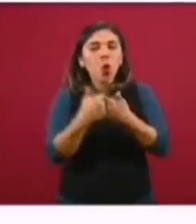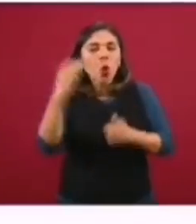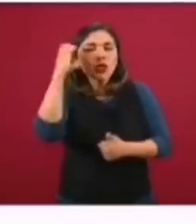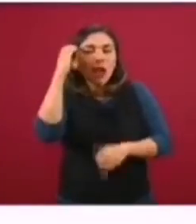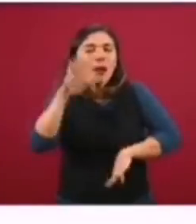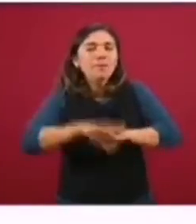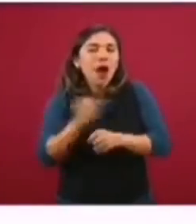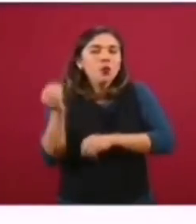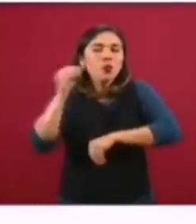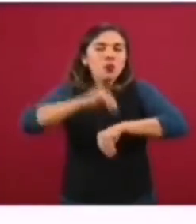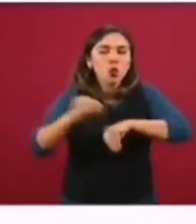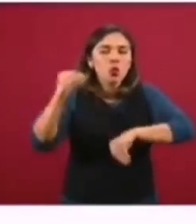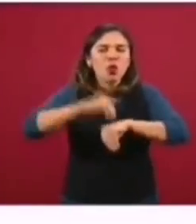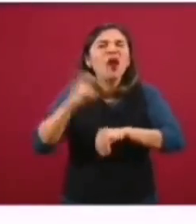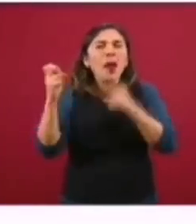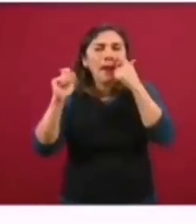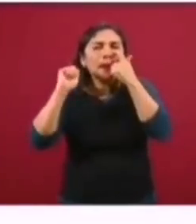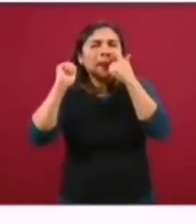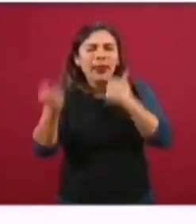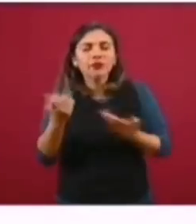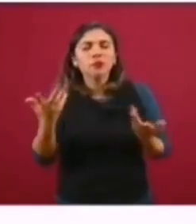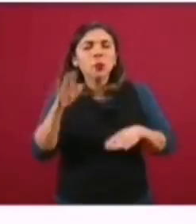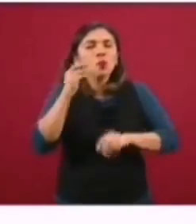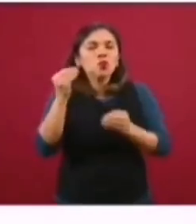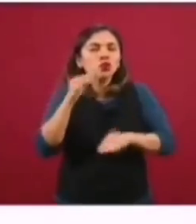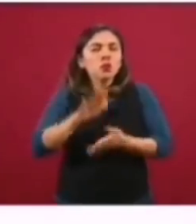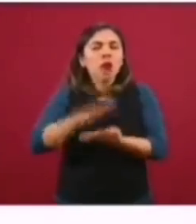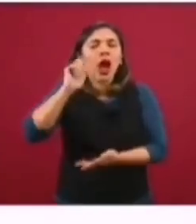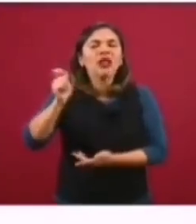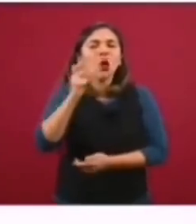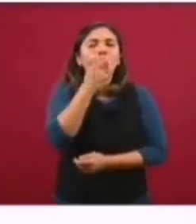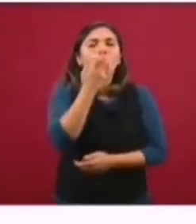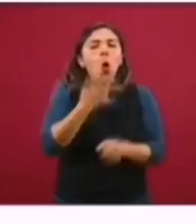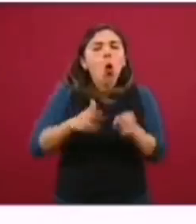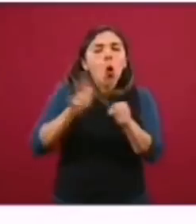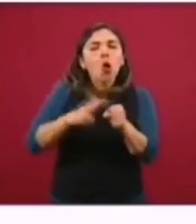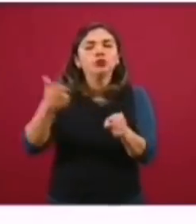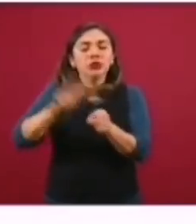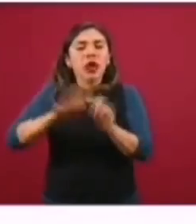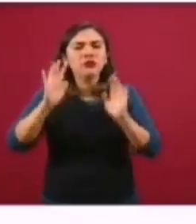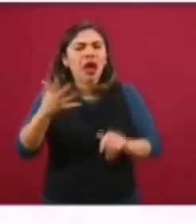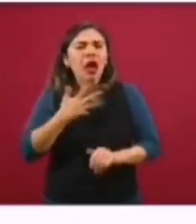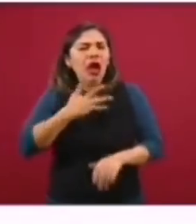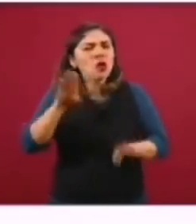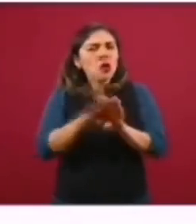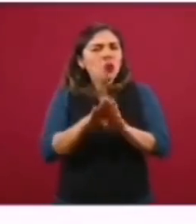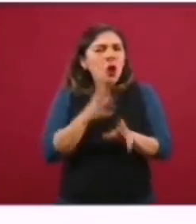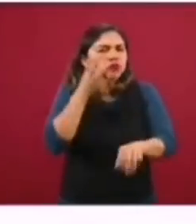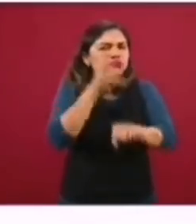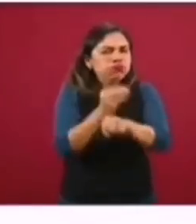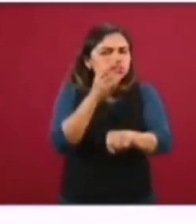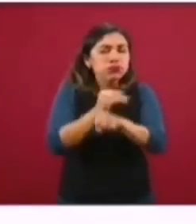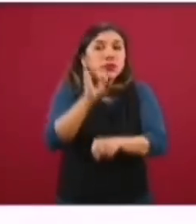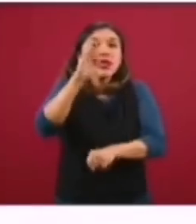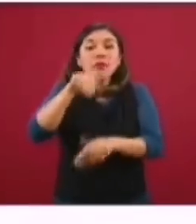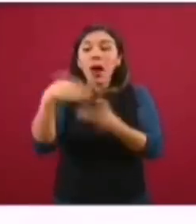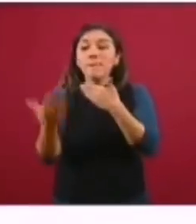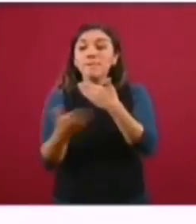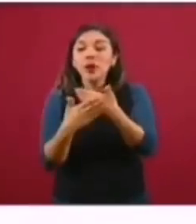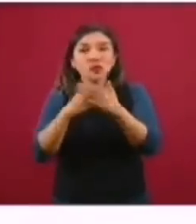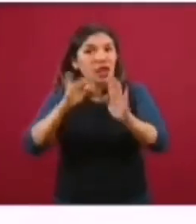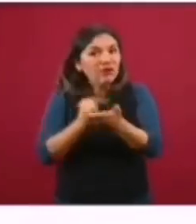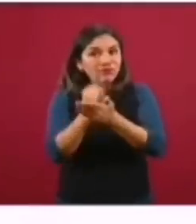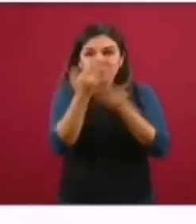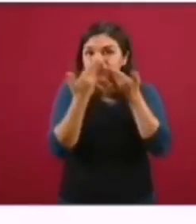adicionales. ¿A qué me refiero con esto? Muchos son hospitales que ya estaban terminados, que iban a entrar en operación en este año